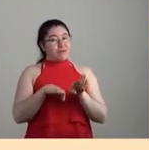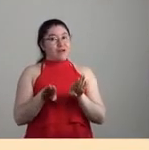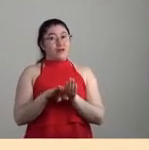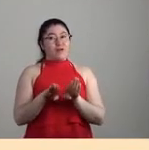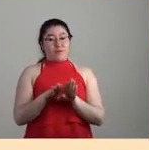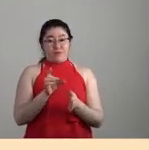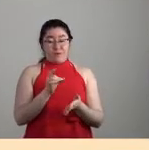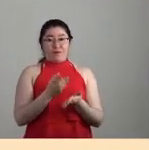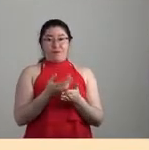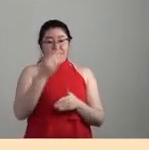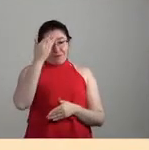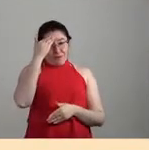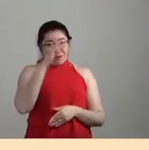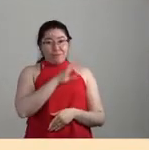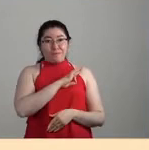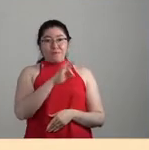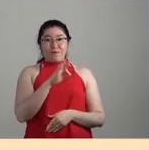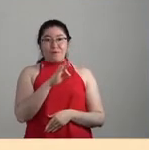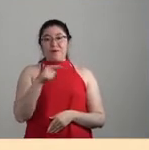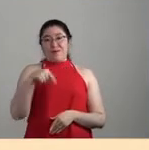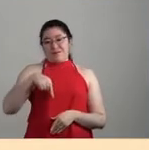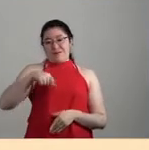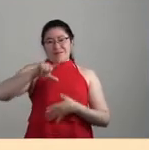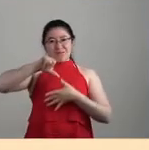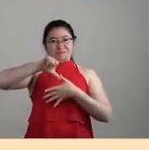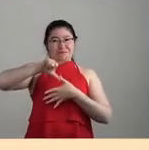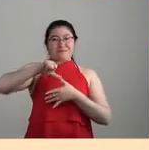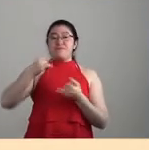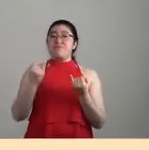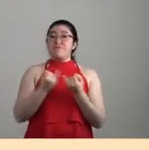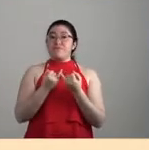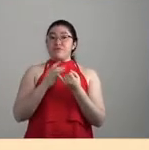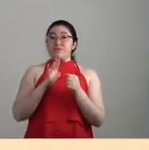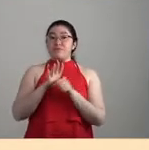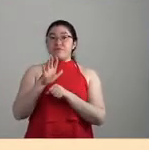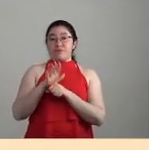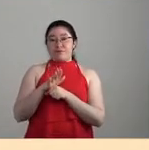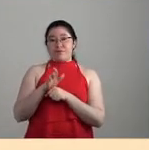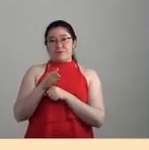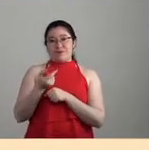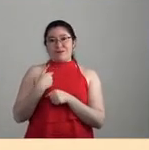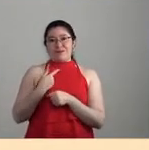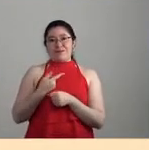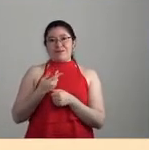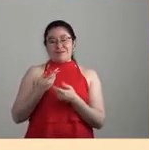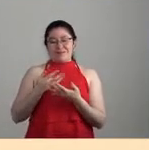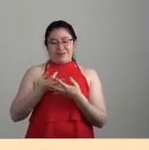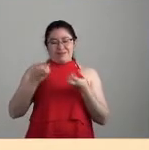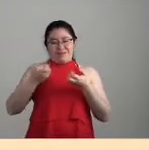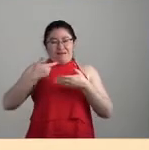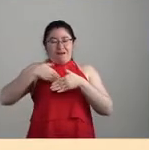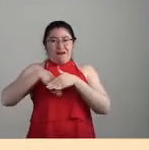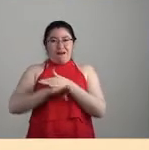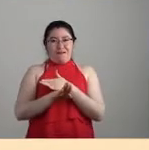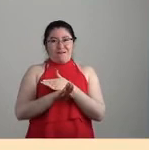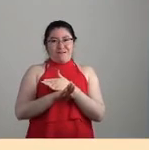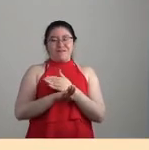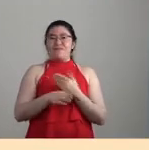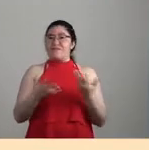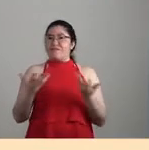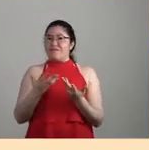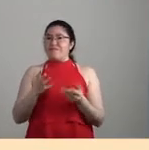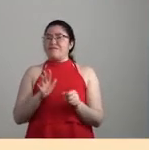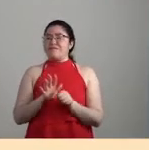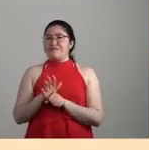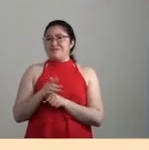conocer mucho más en América Latina y en particular la publicación de Bajo Tierra Ediciones. como ya decía Gisela,